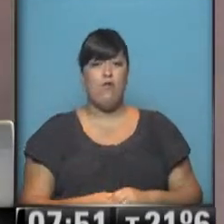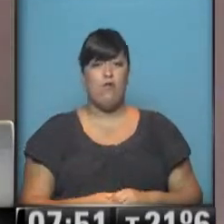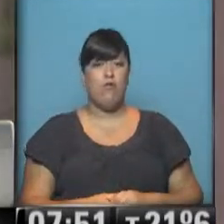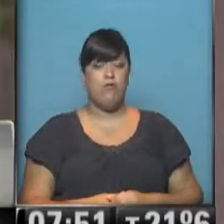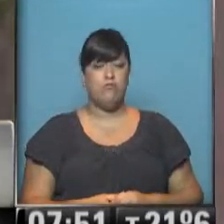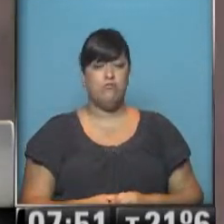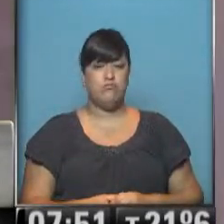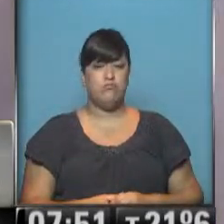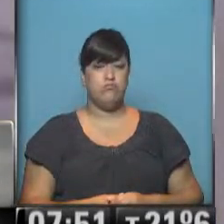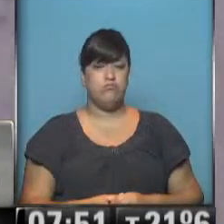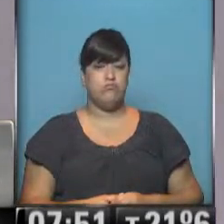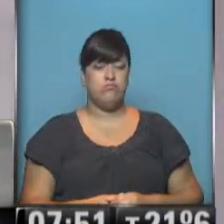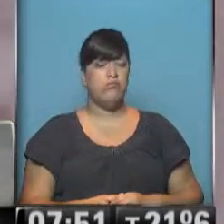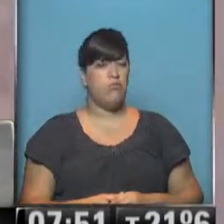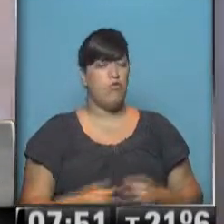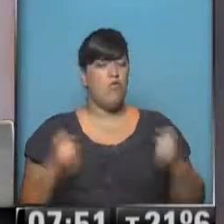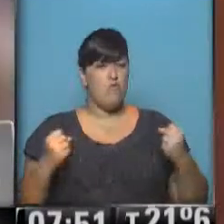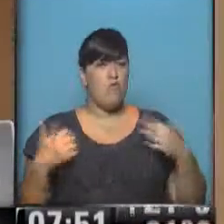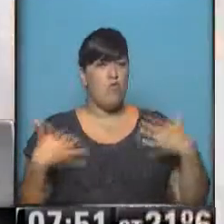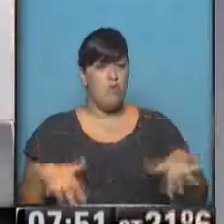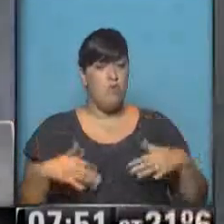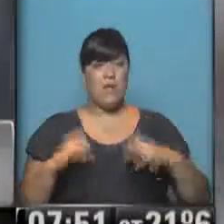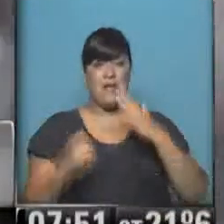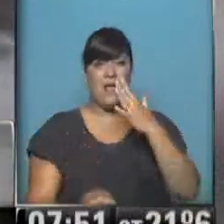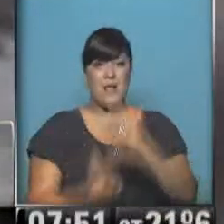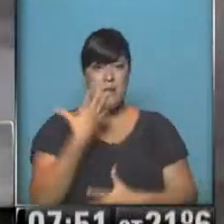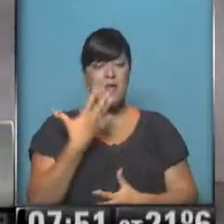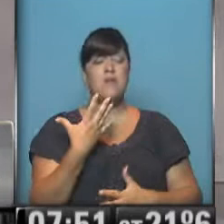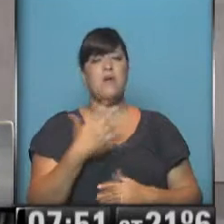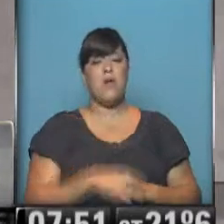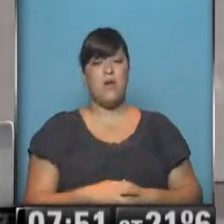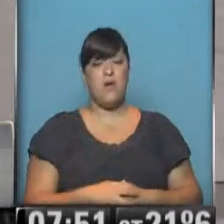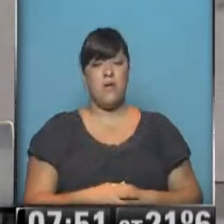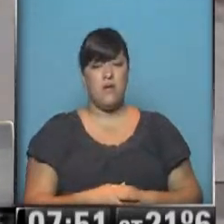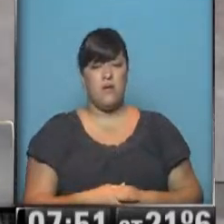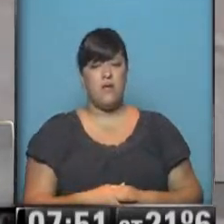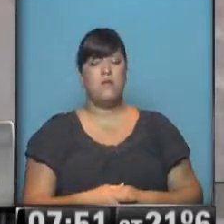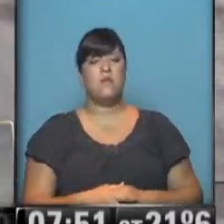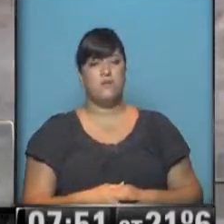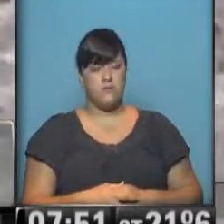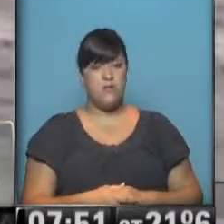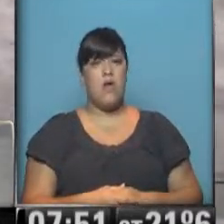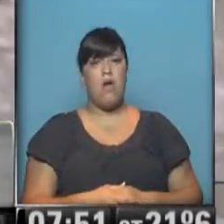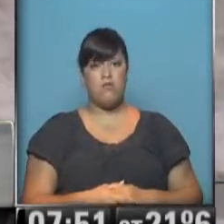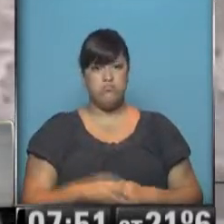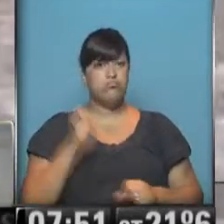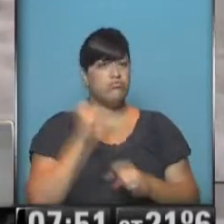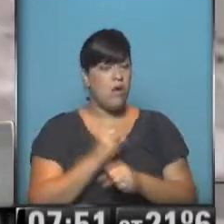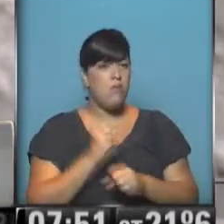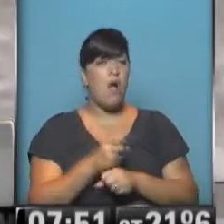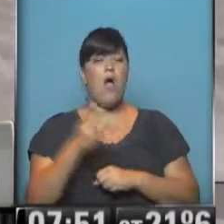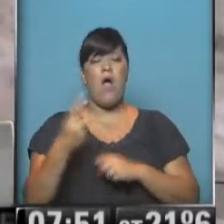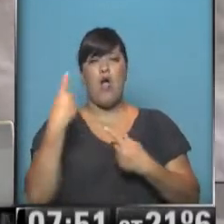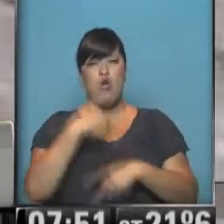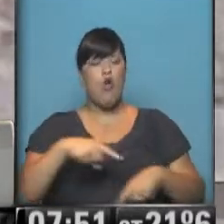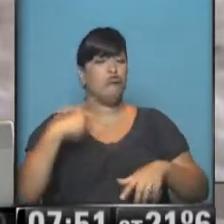fue muy fuerte. A la mañana y bueno, después por ponerse a trabajar y ver todas las emergencias, uno se le fue